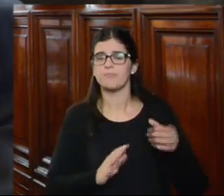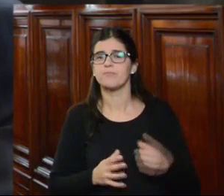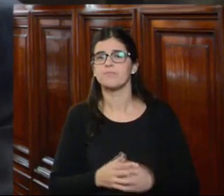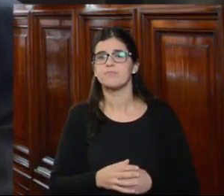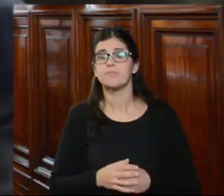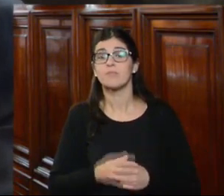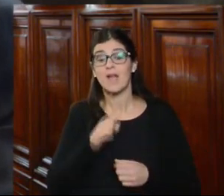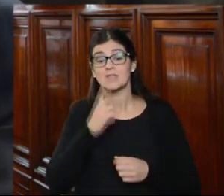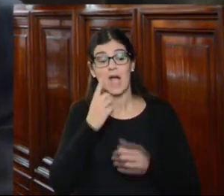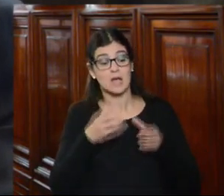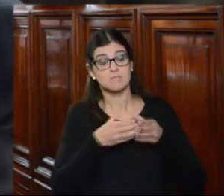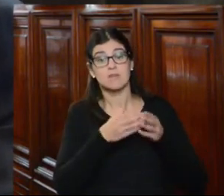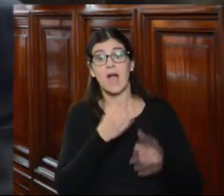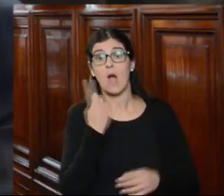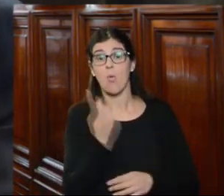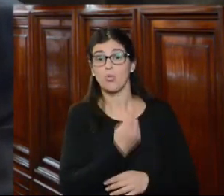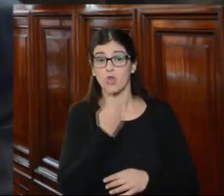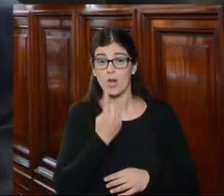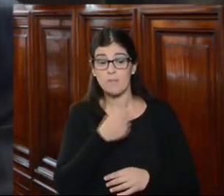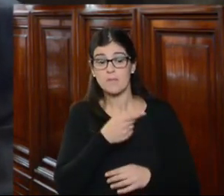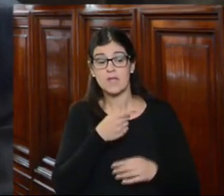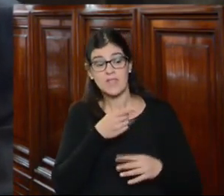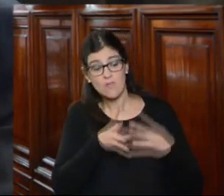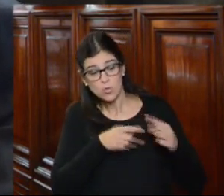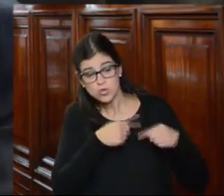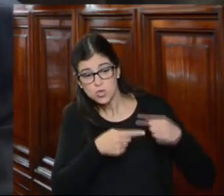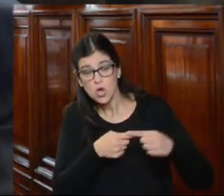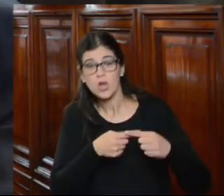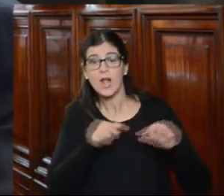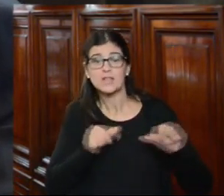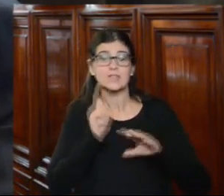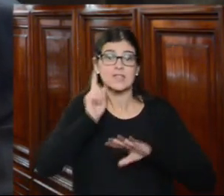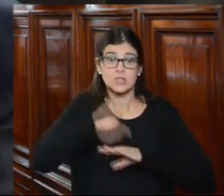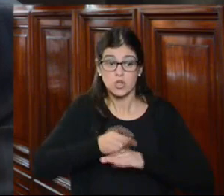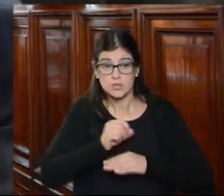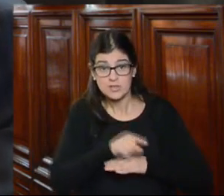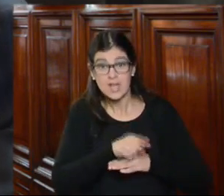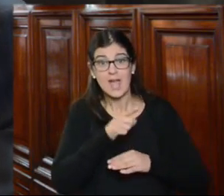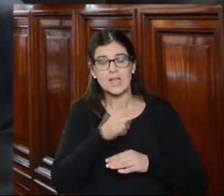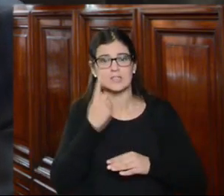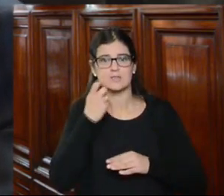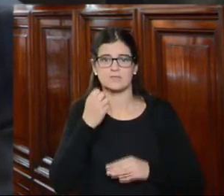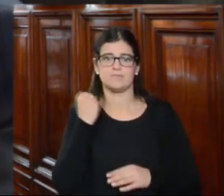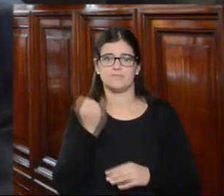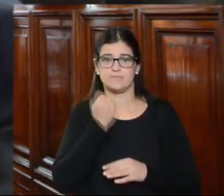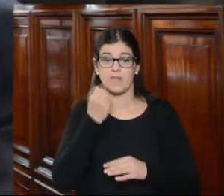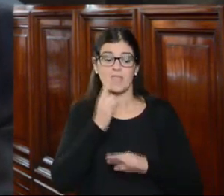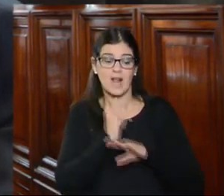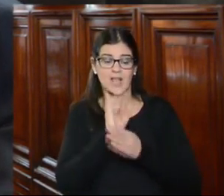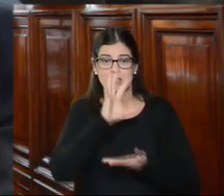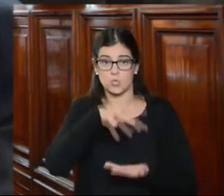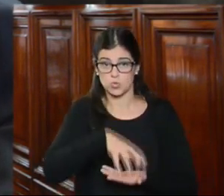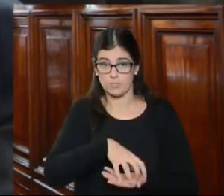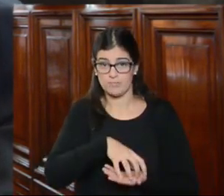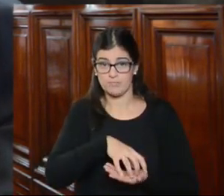esa autonomía funcional y de su accionar es la clave misma de la institución